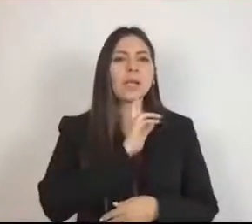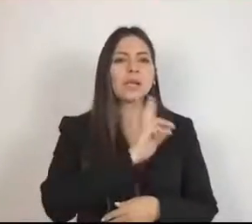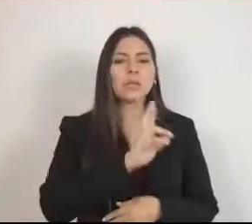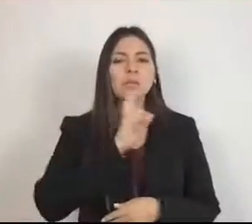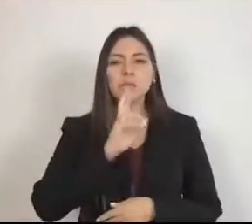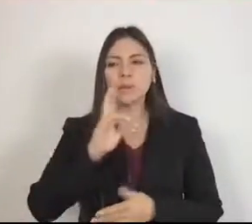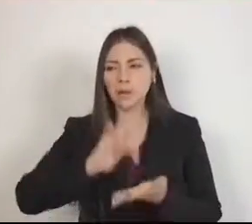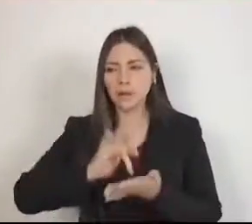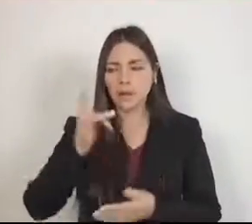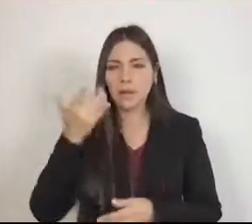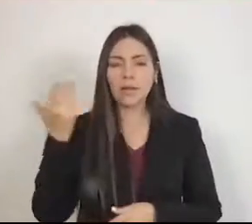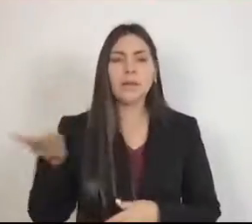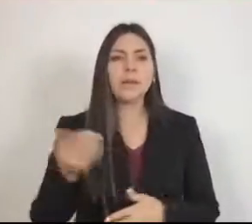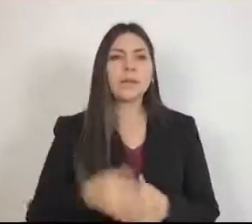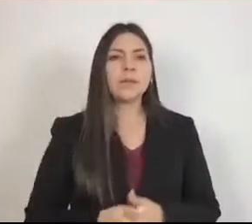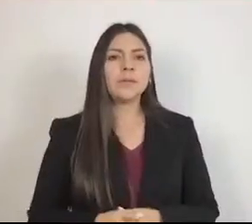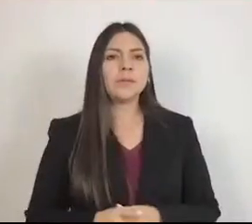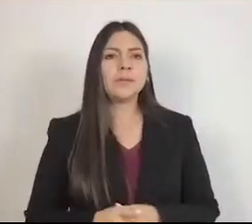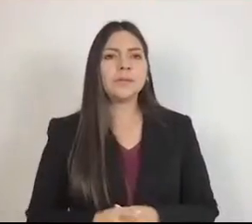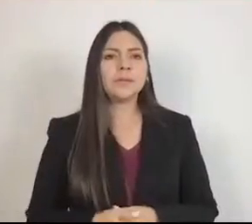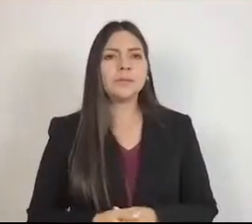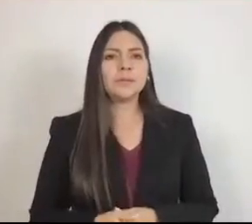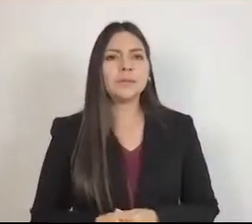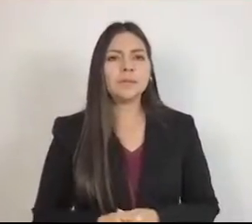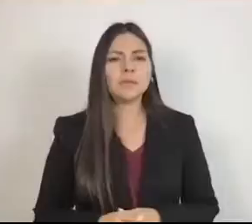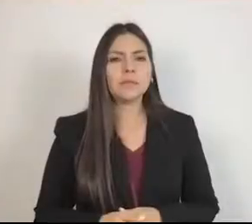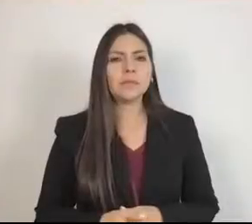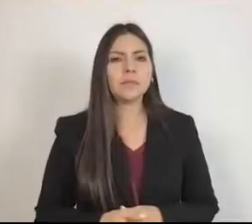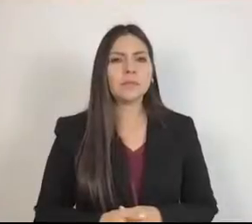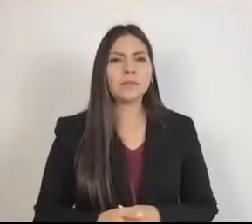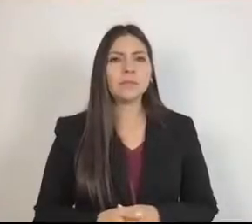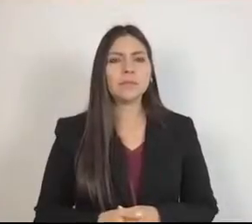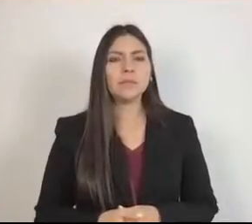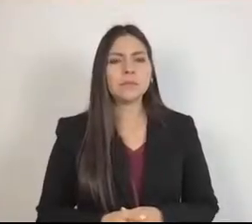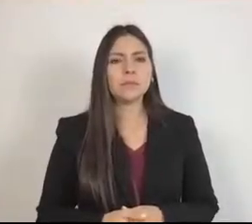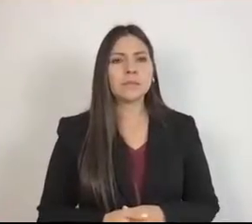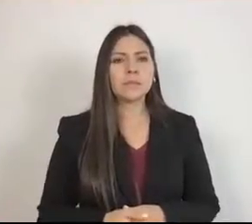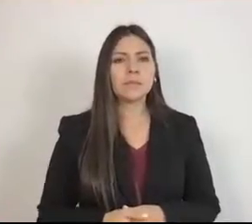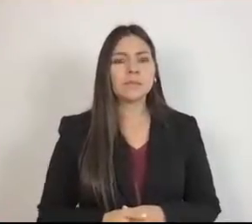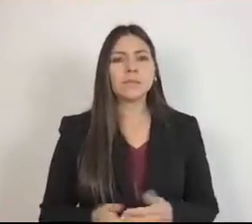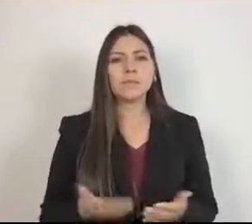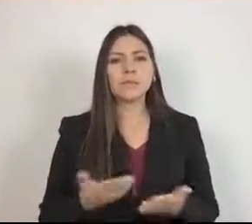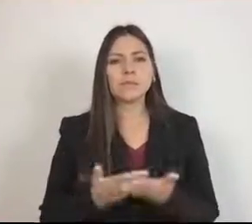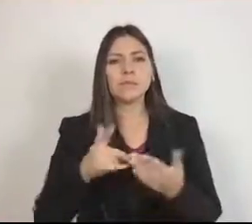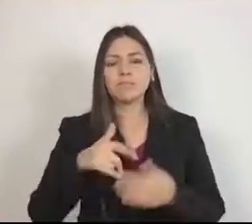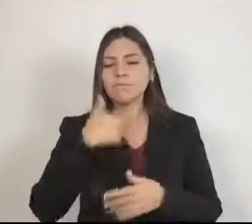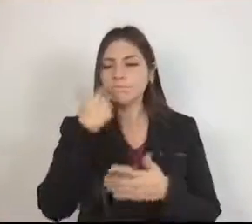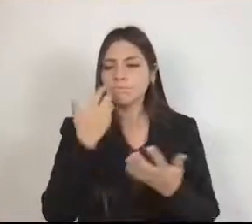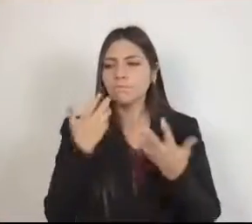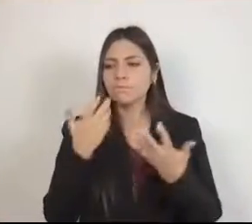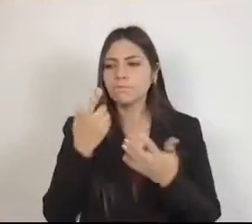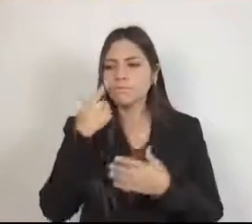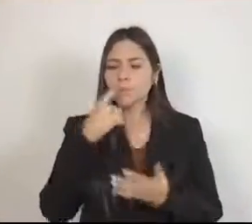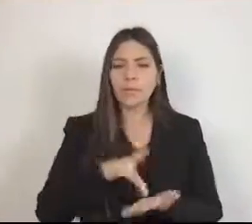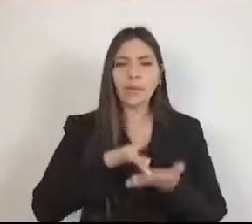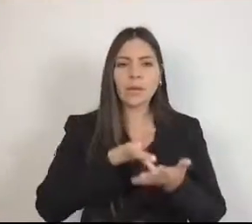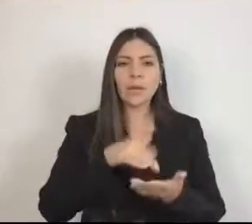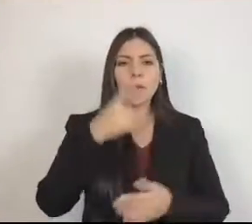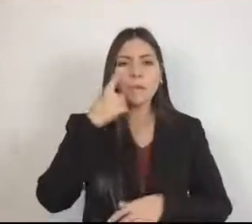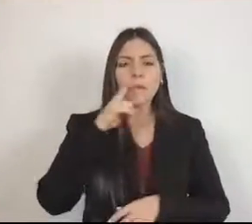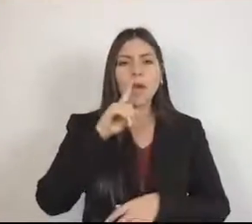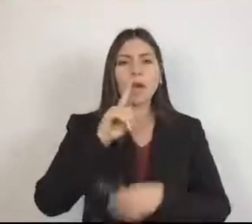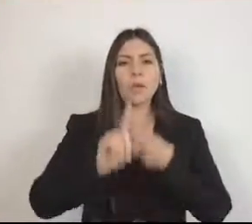abonaremos en lo posible porque se vayan dando o resolviendo la